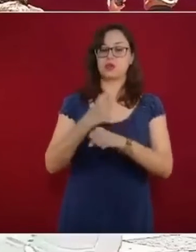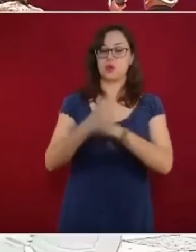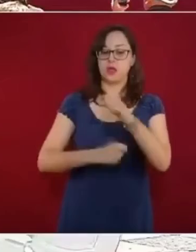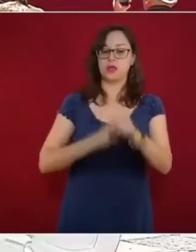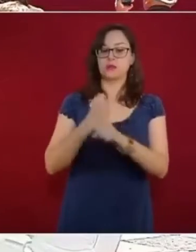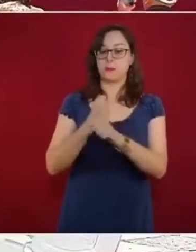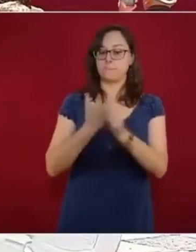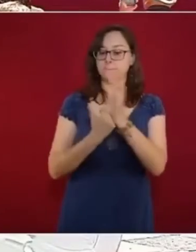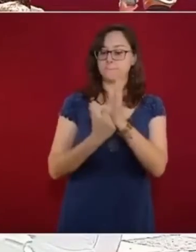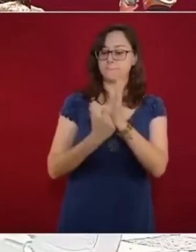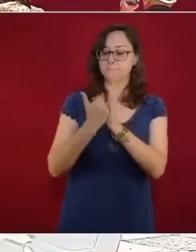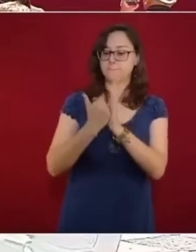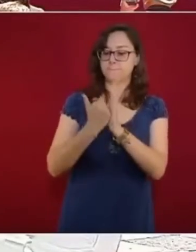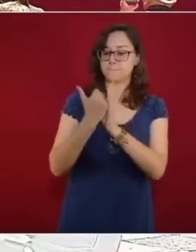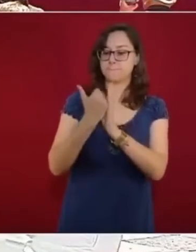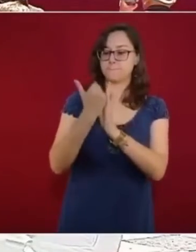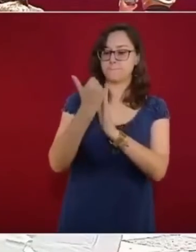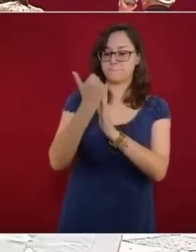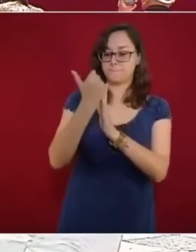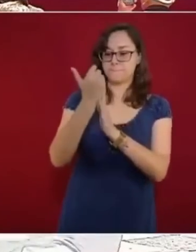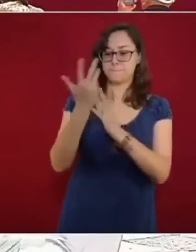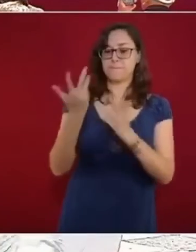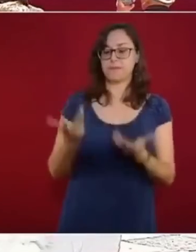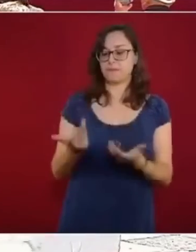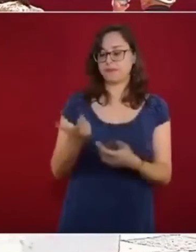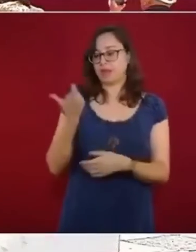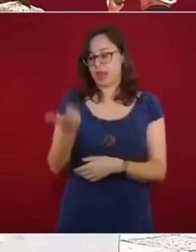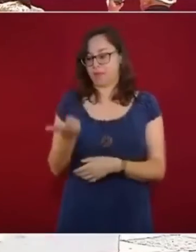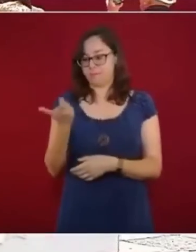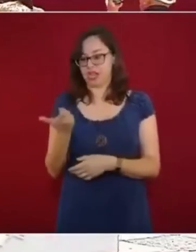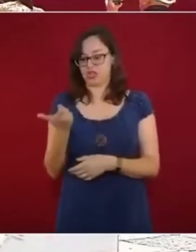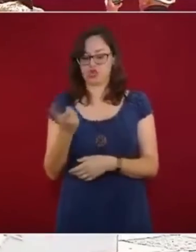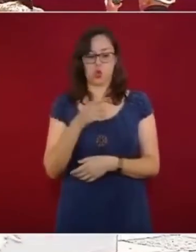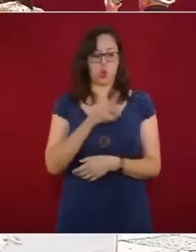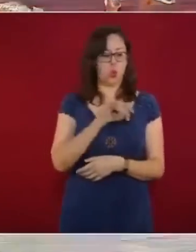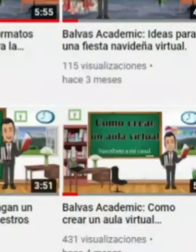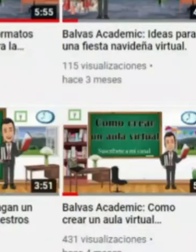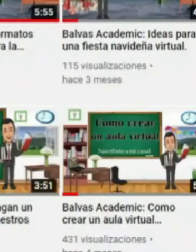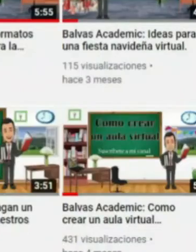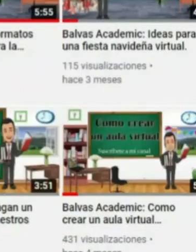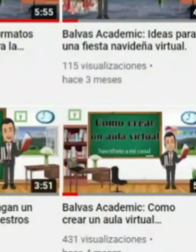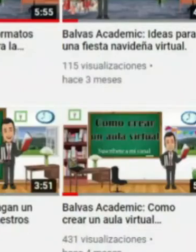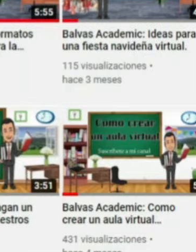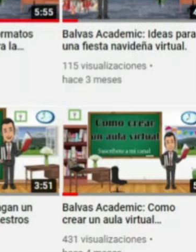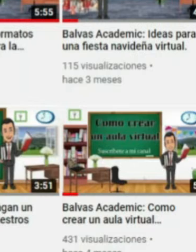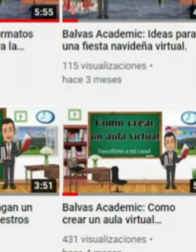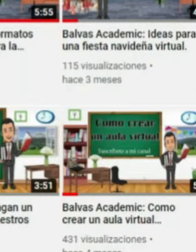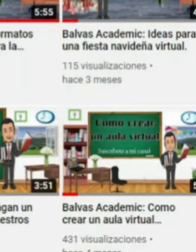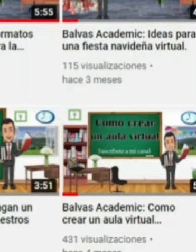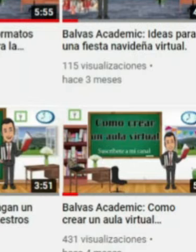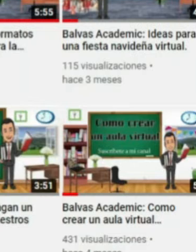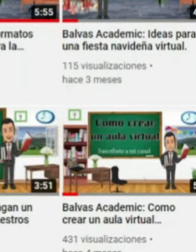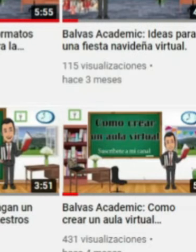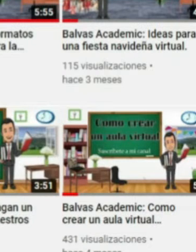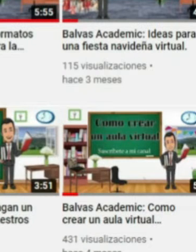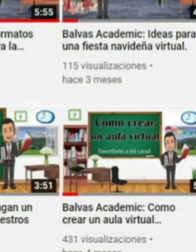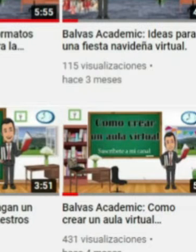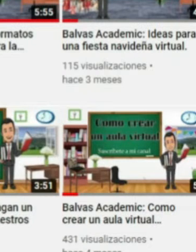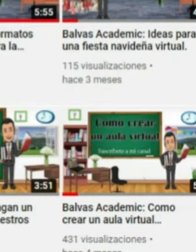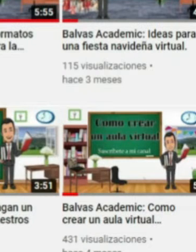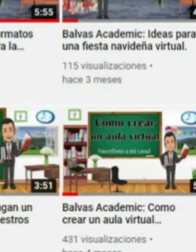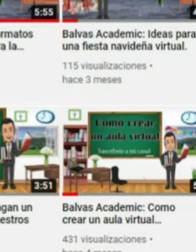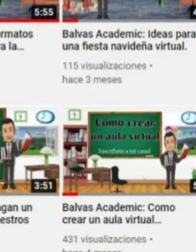para que no se queden rezagados con relación al Seguro Social. No olvides suscribirte a mi canal